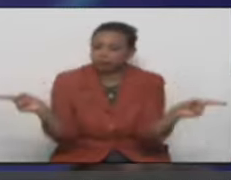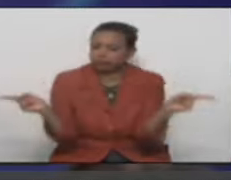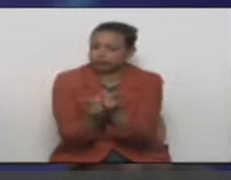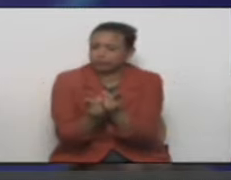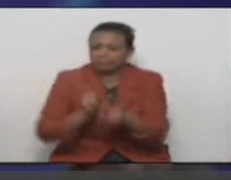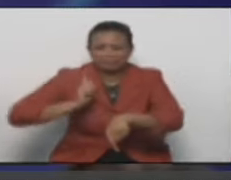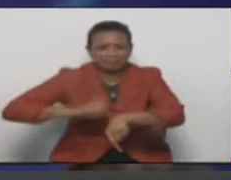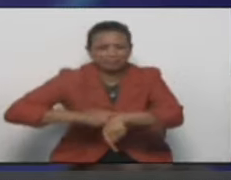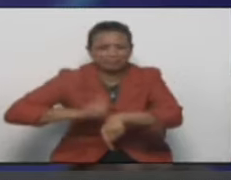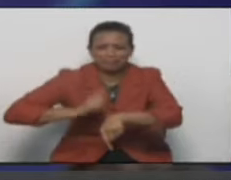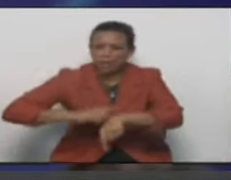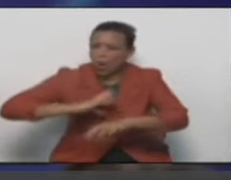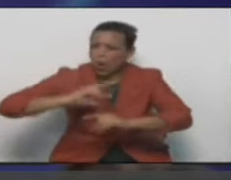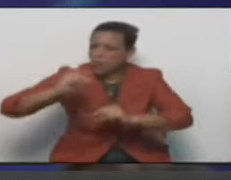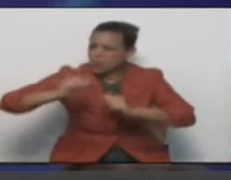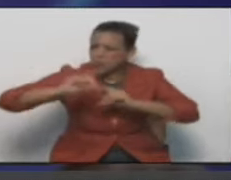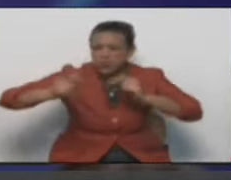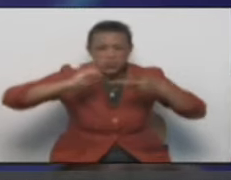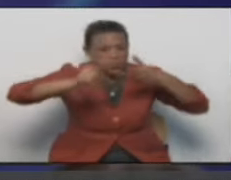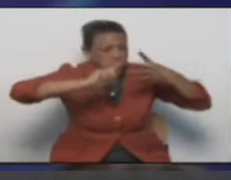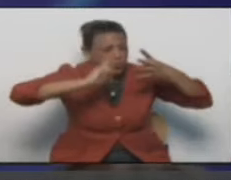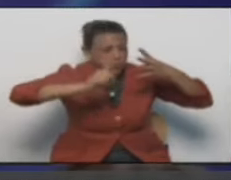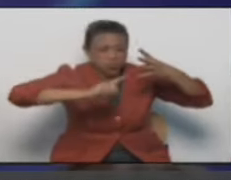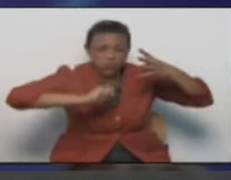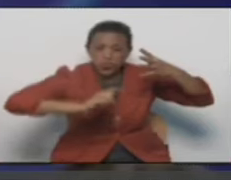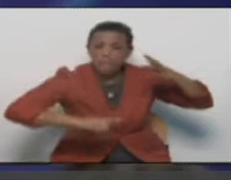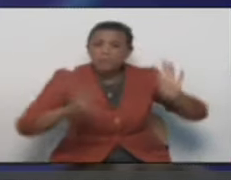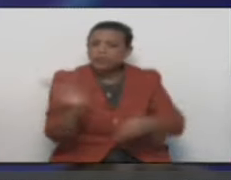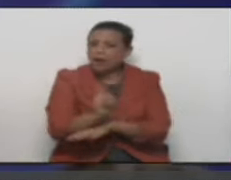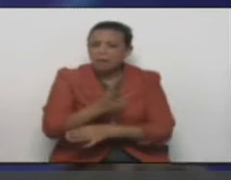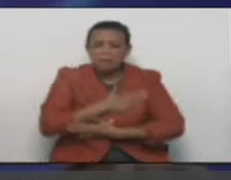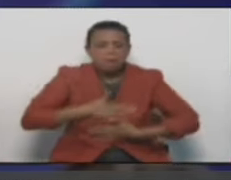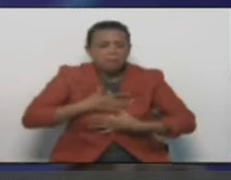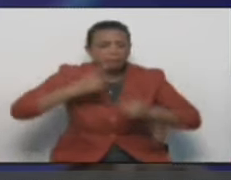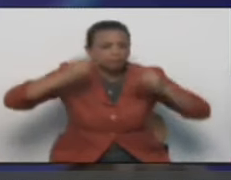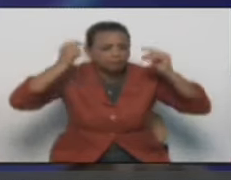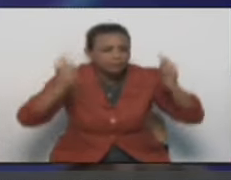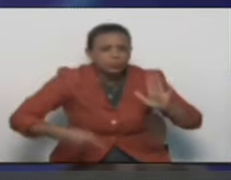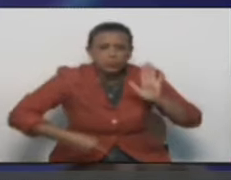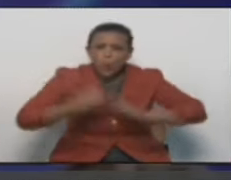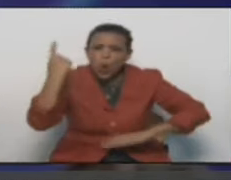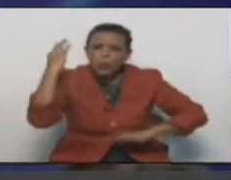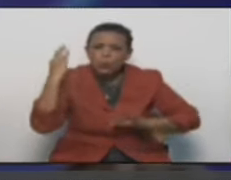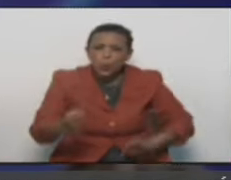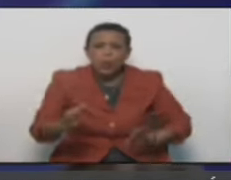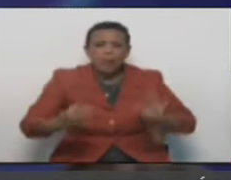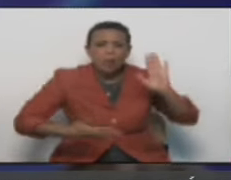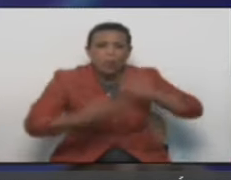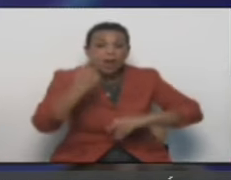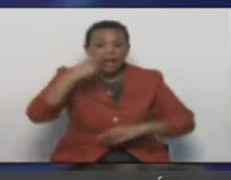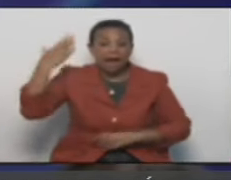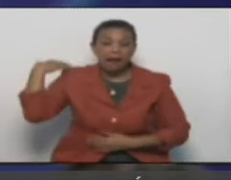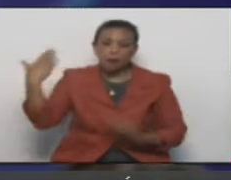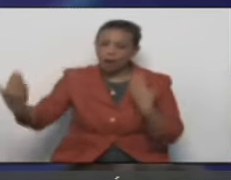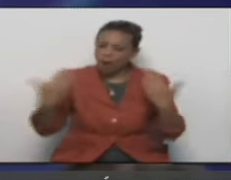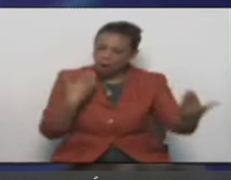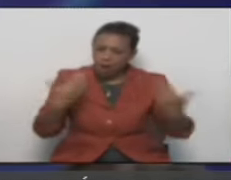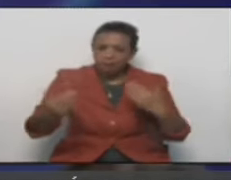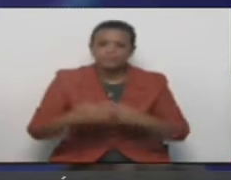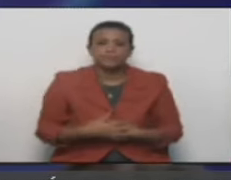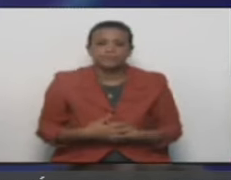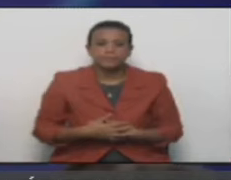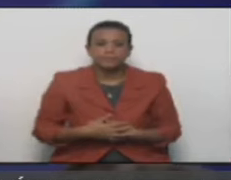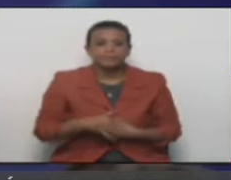para ir bajando de una forma mucho más tangible la brecha tecnológica que tenemos en esos hogares.